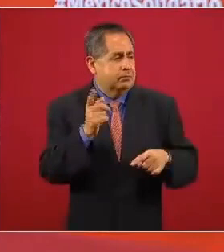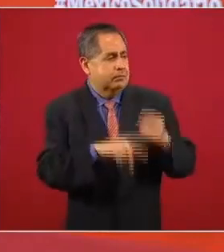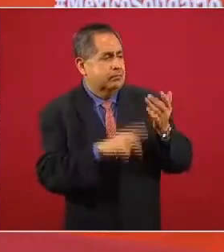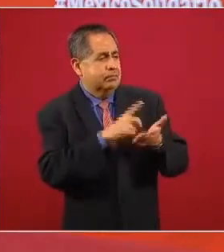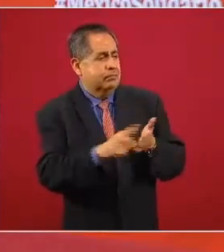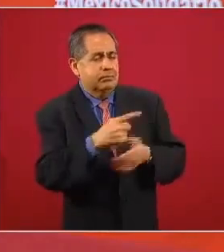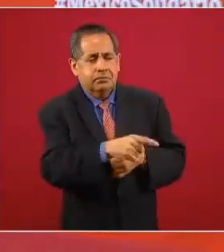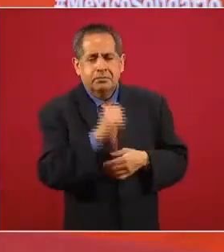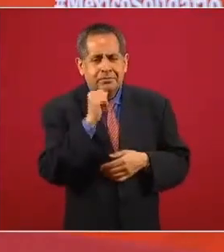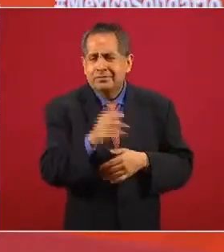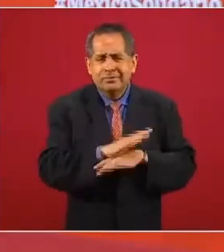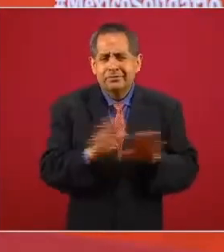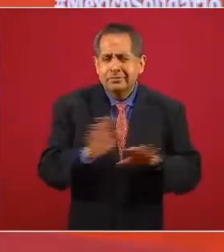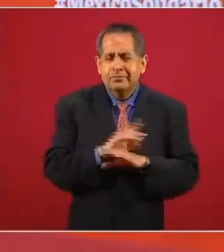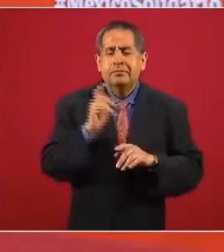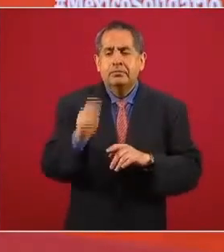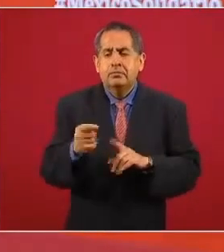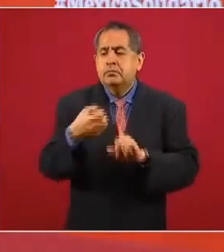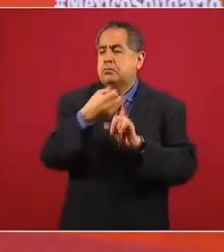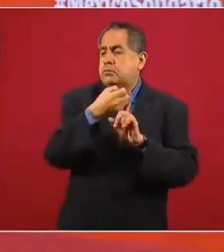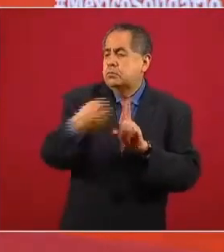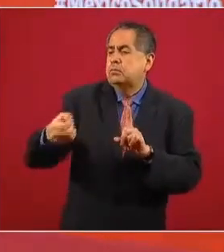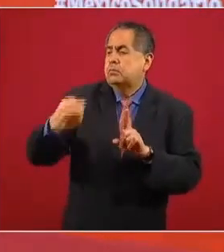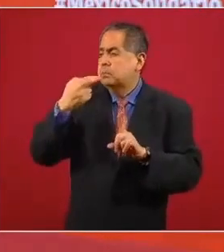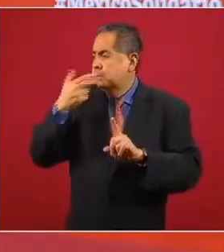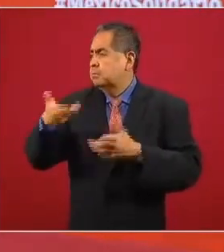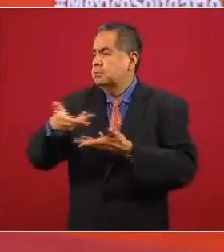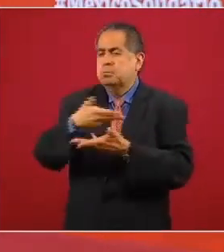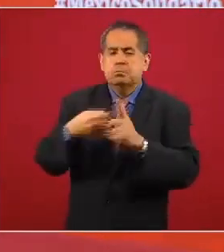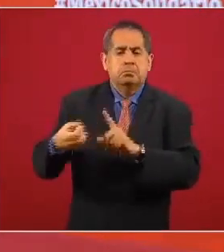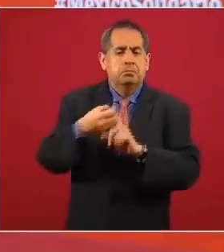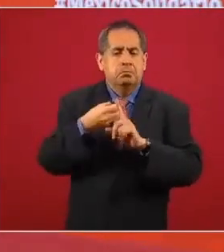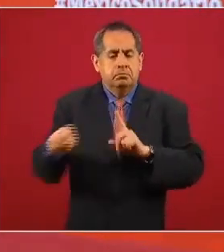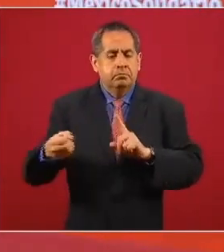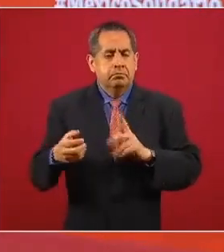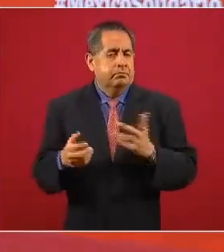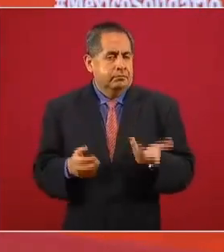es organizarnos mejor, que no haya